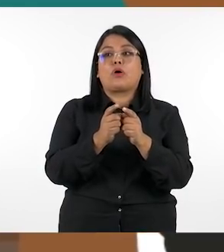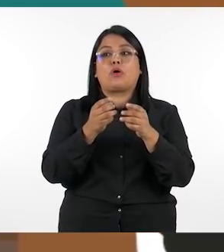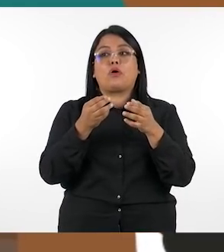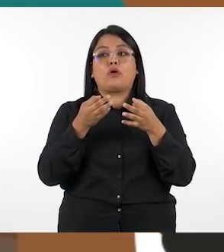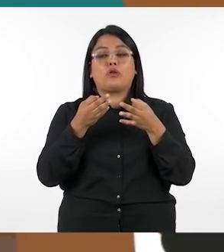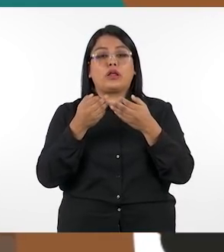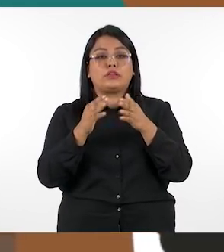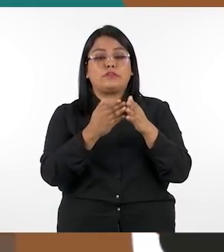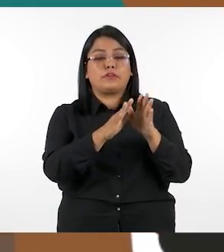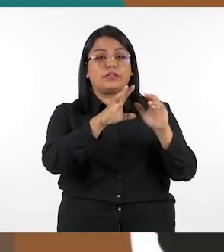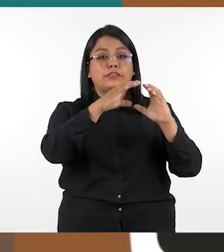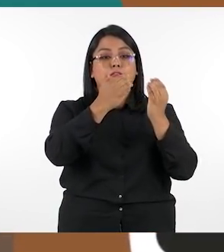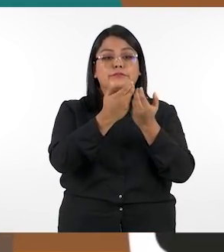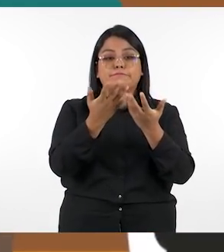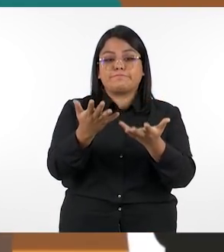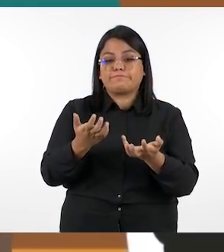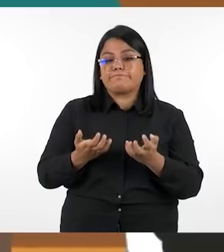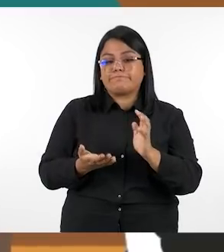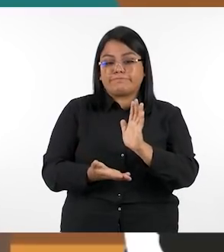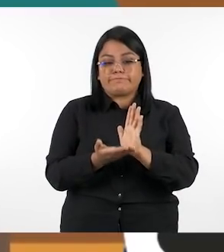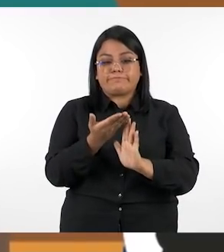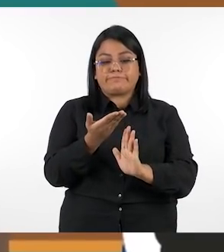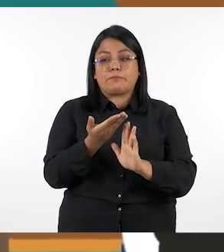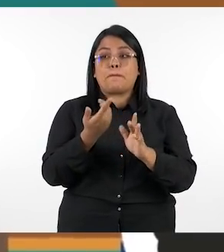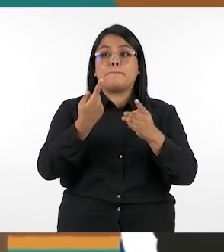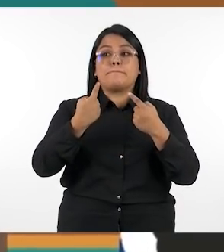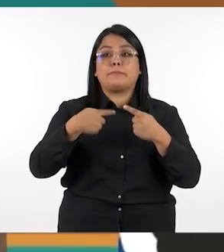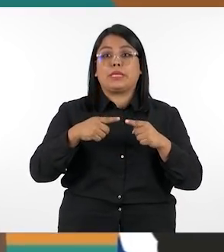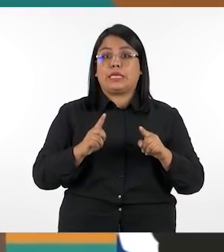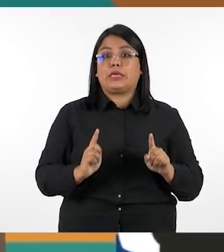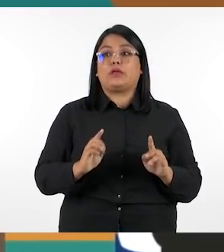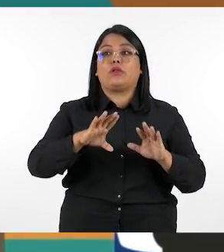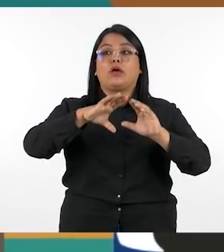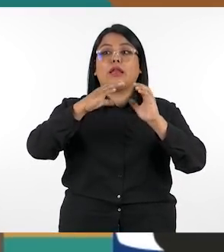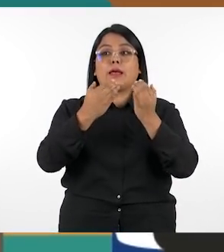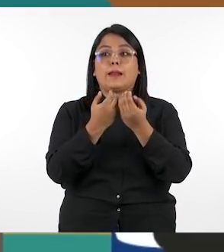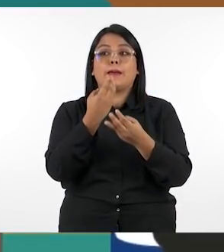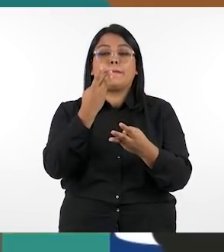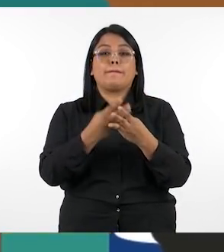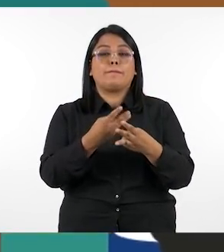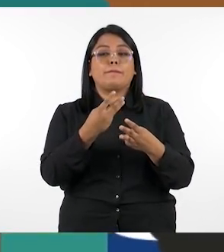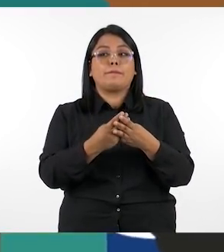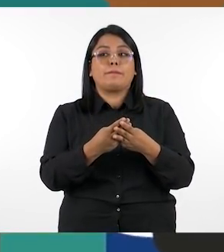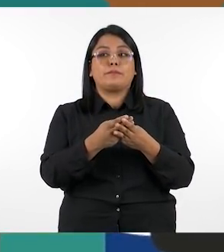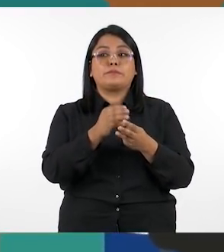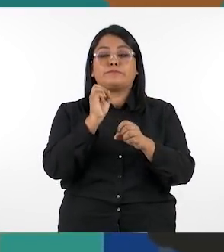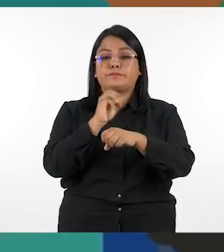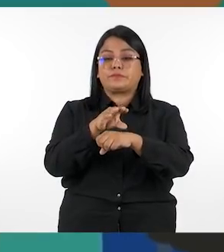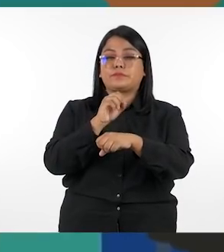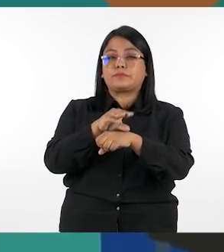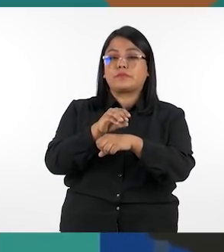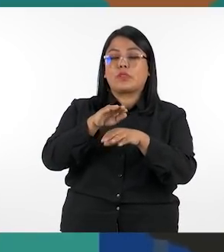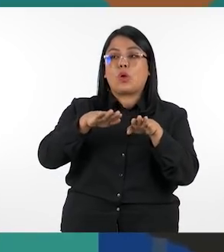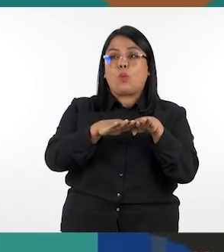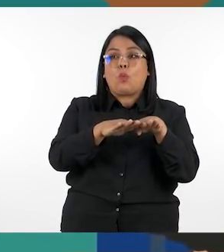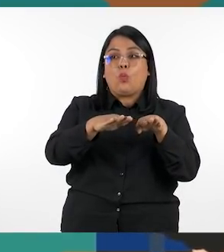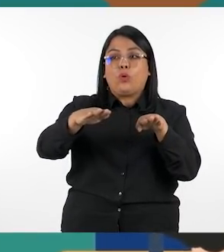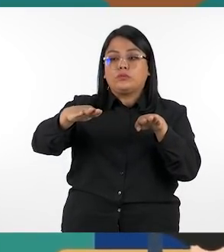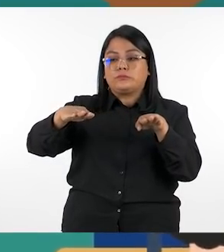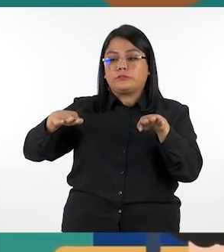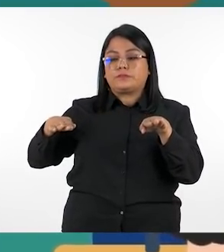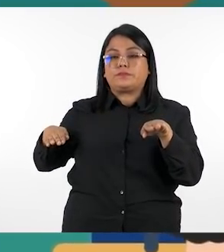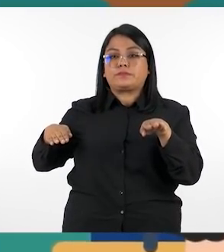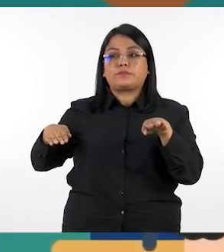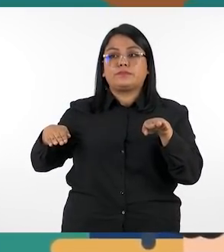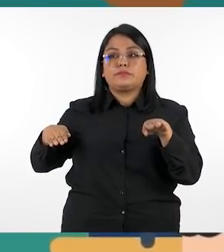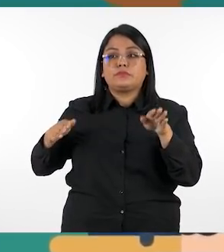el tipo de clase que deseemos desarrollar sin embargo en las clases de matemáticas se recomienda que los pupitres